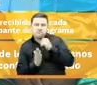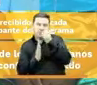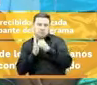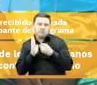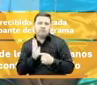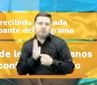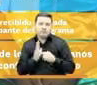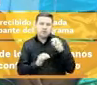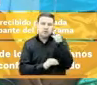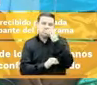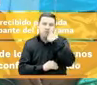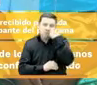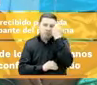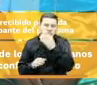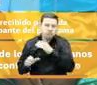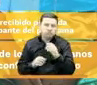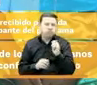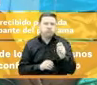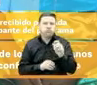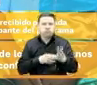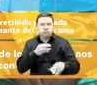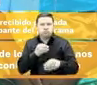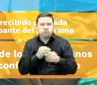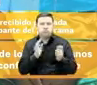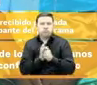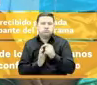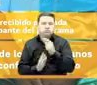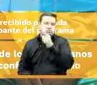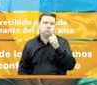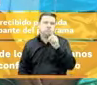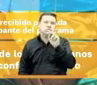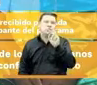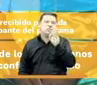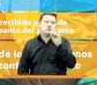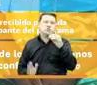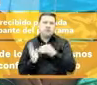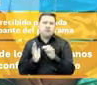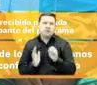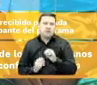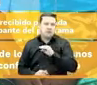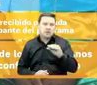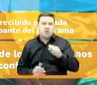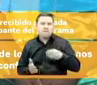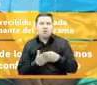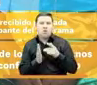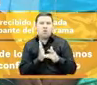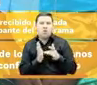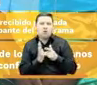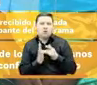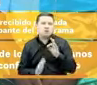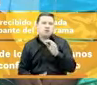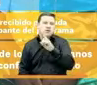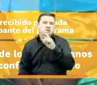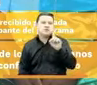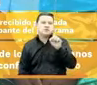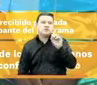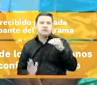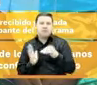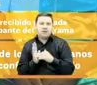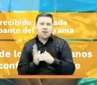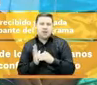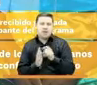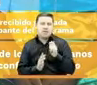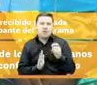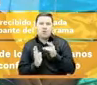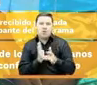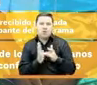Colombia Mayor recibió la suma de 180 mil pesos por pago ordinario y 160 mil pesos con el pago